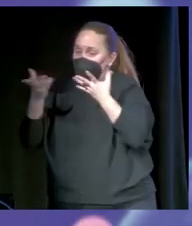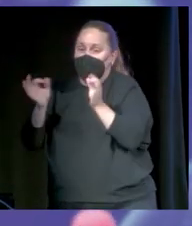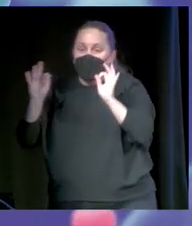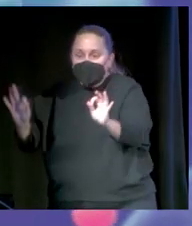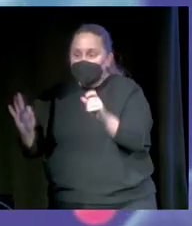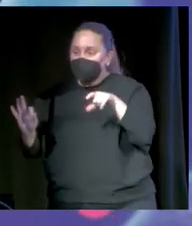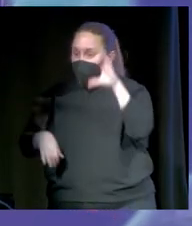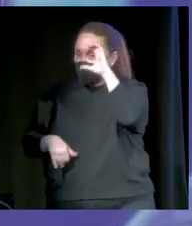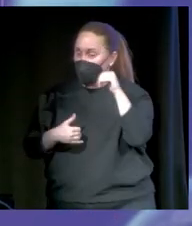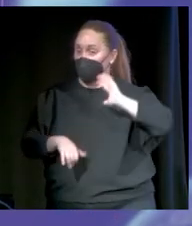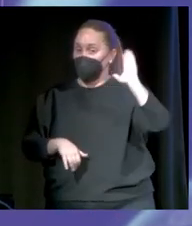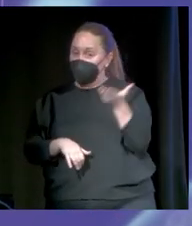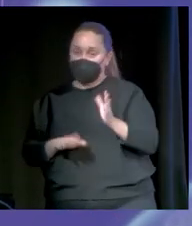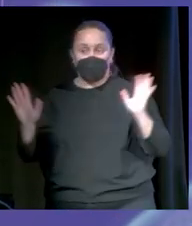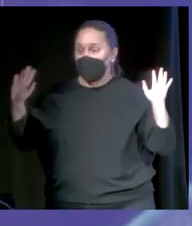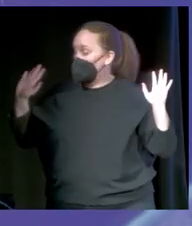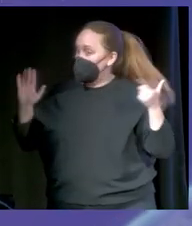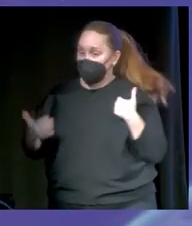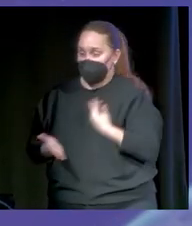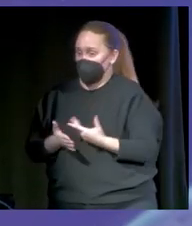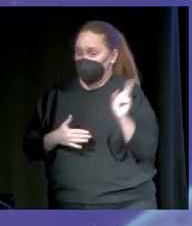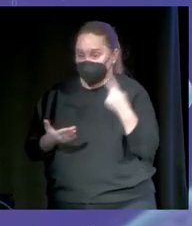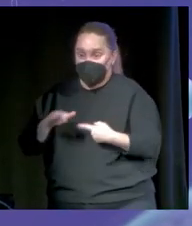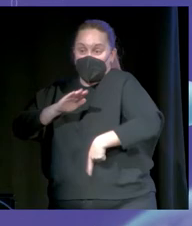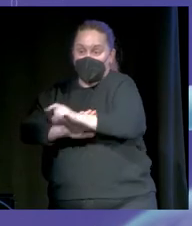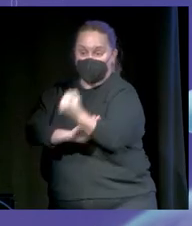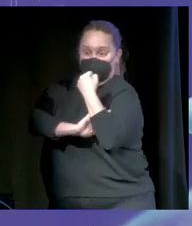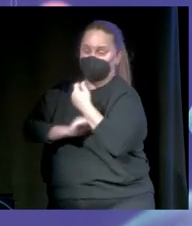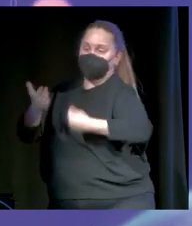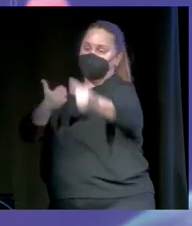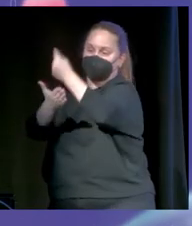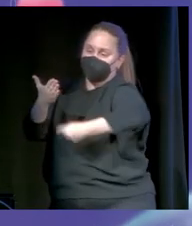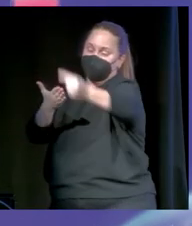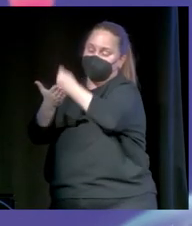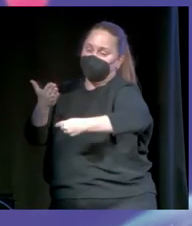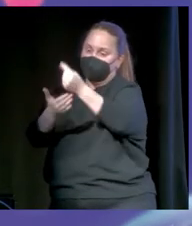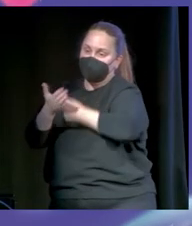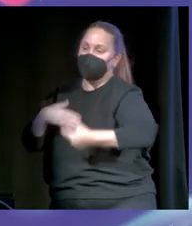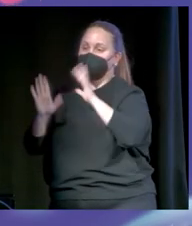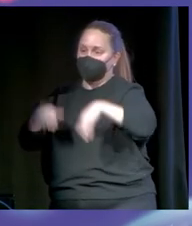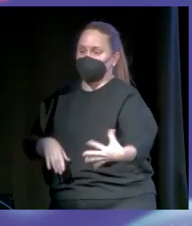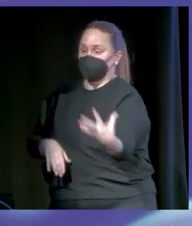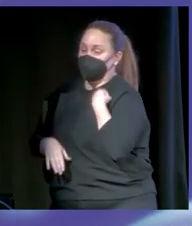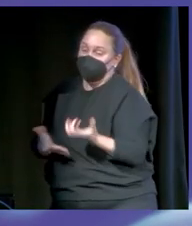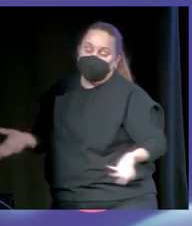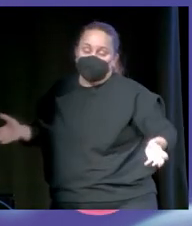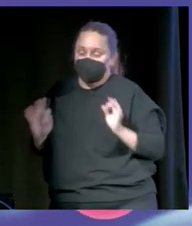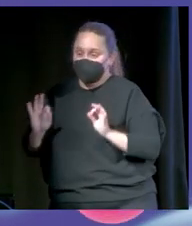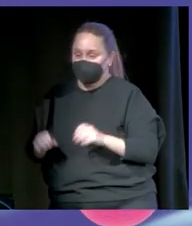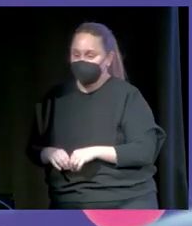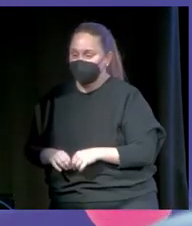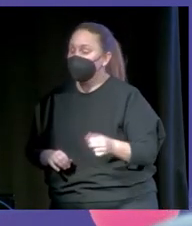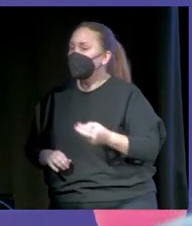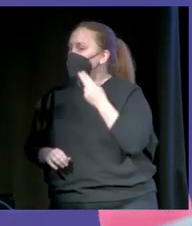No he perdido nada de mi rigor científico por dibujar penes en un cuaderno y que me pillen. De verdad que no. Y además, otro de mis miedos,